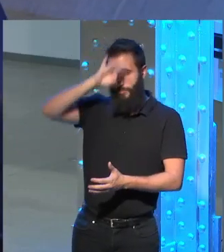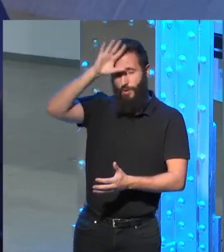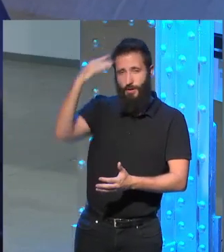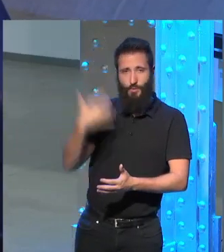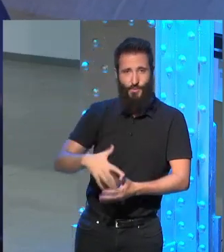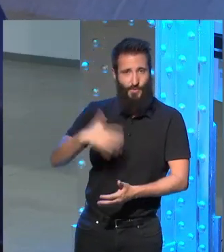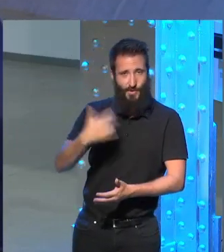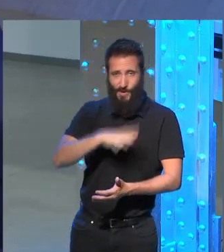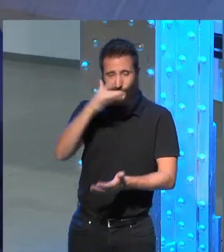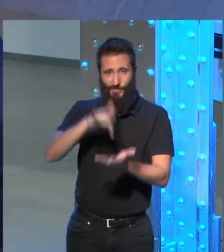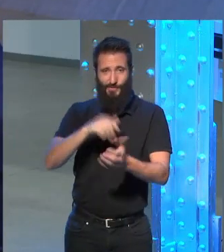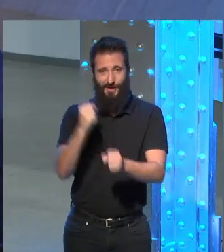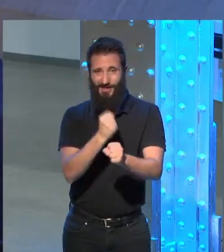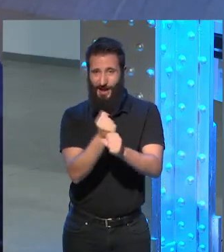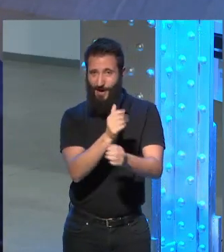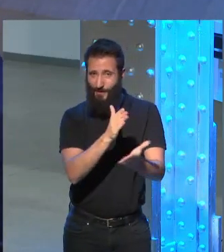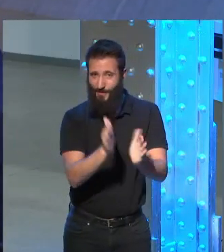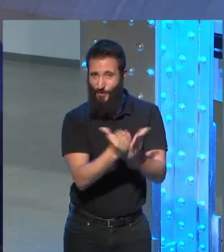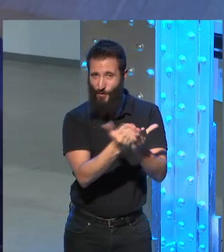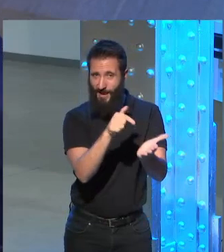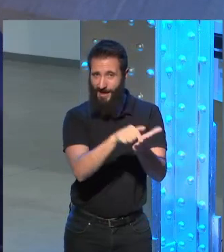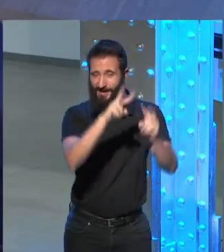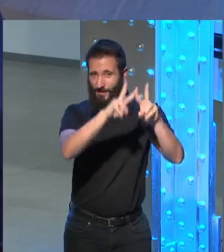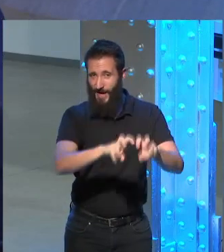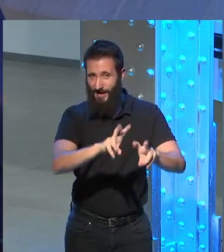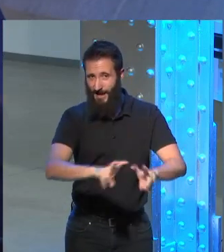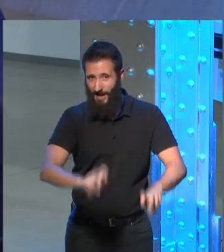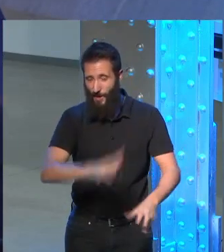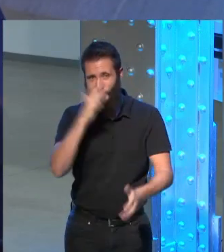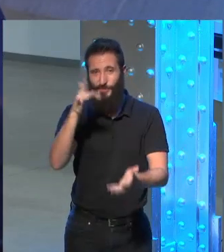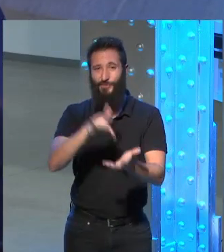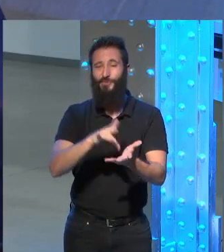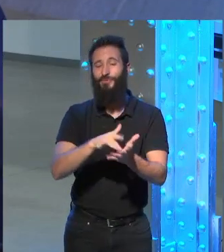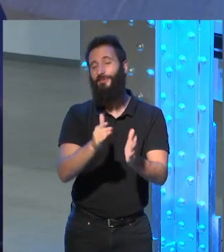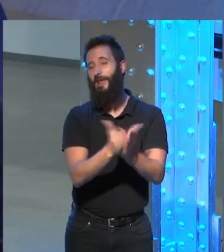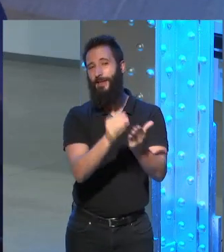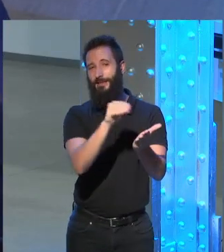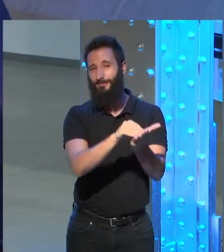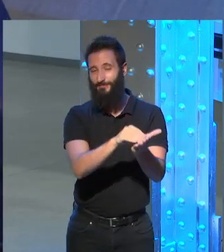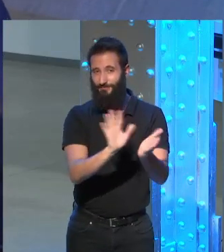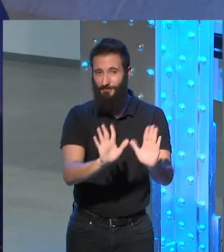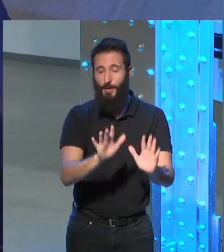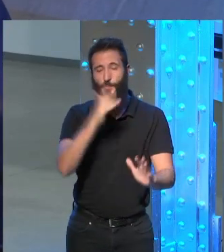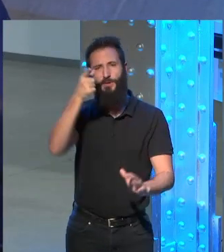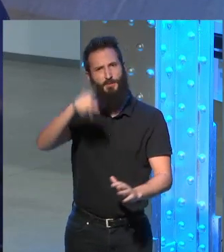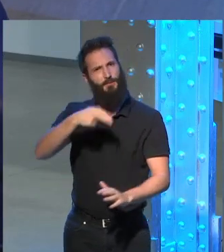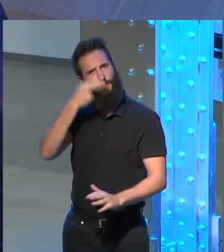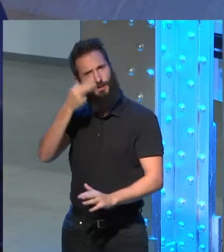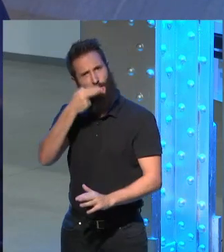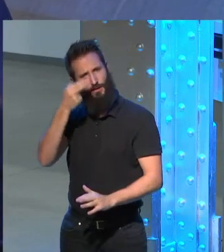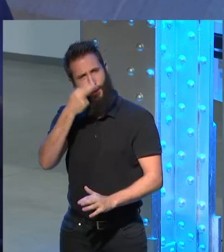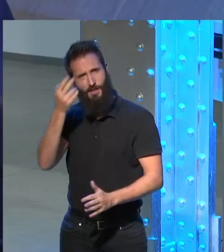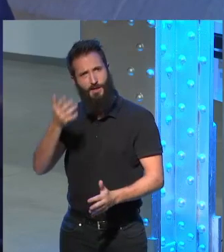mientras hacía digamos la la la investigación sobre los materiales de la novela y fue muy interesante porque